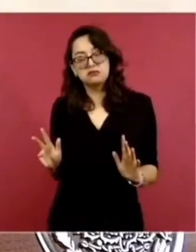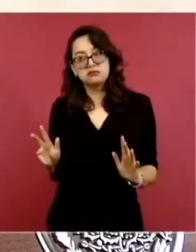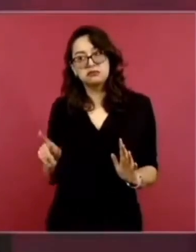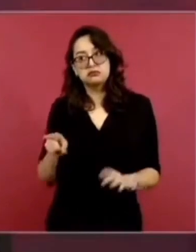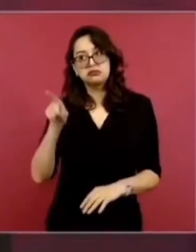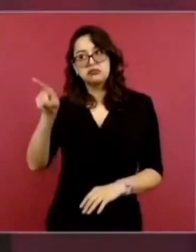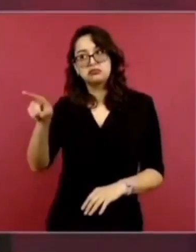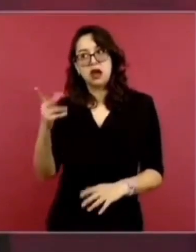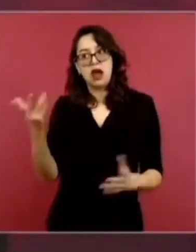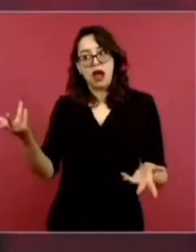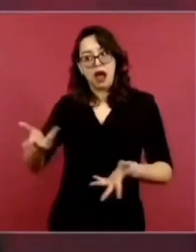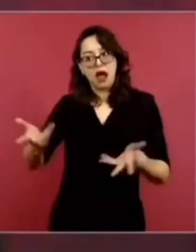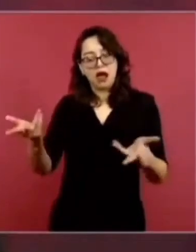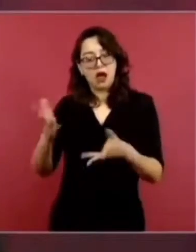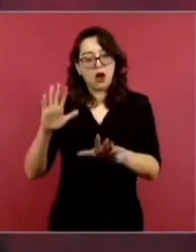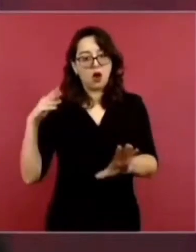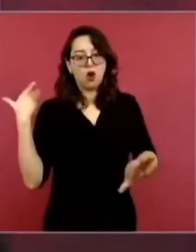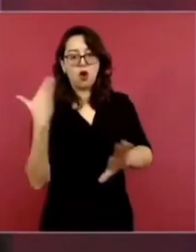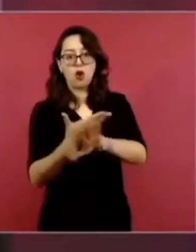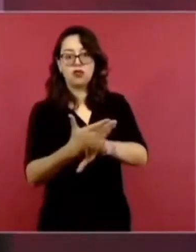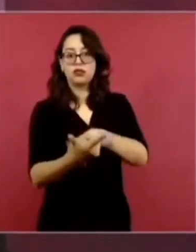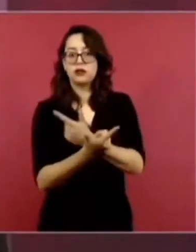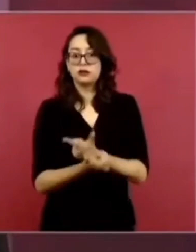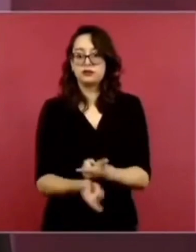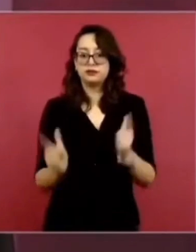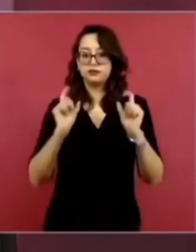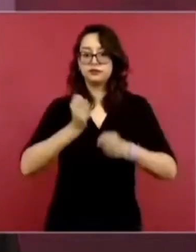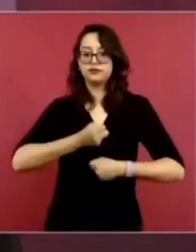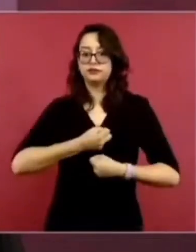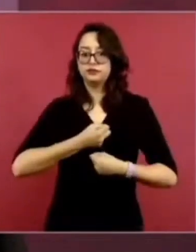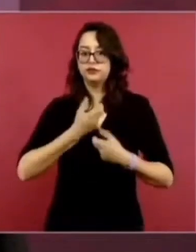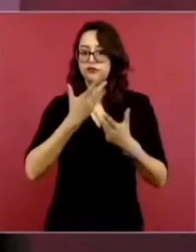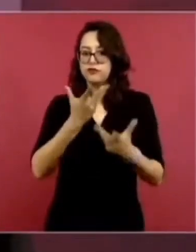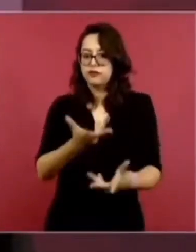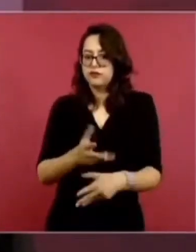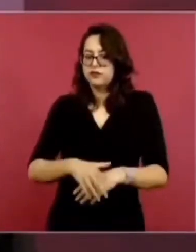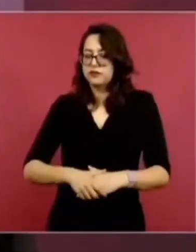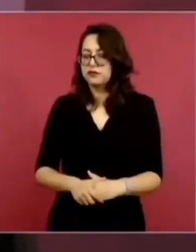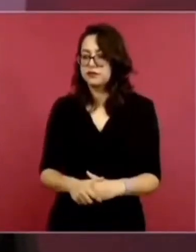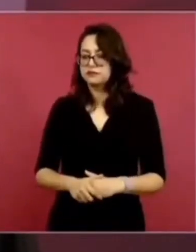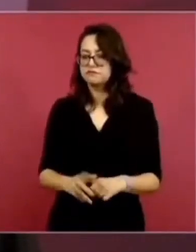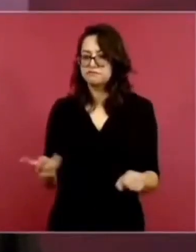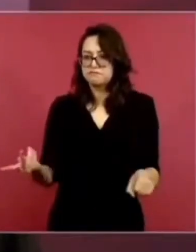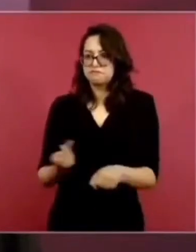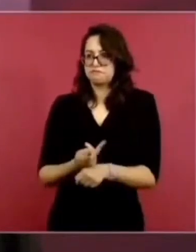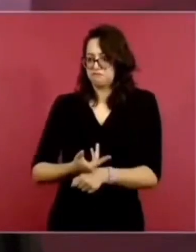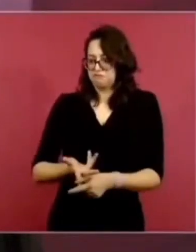a la libertad de expresión, de manifestación, de las ideas.